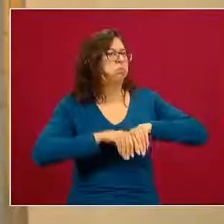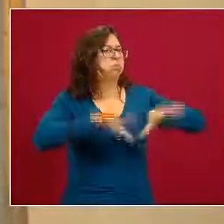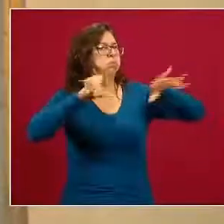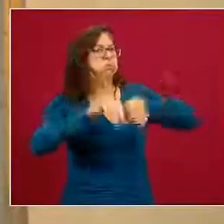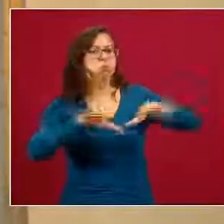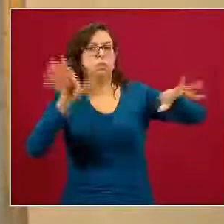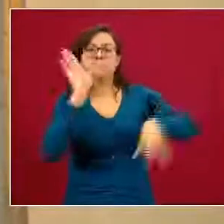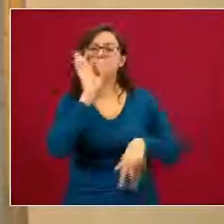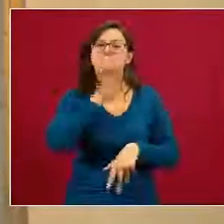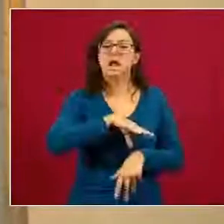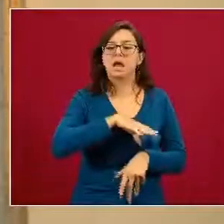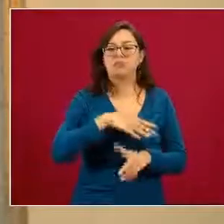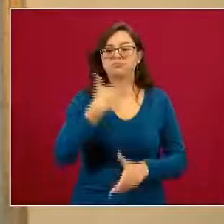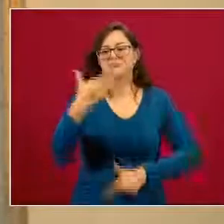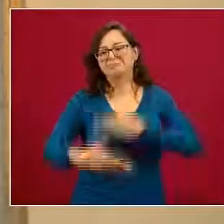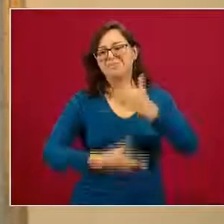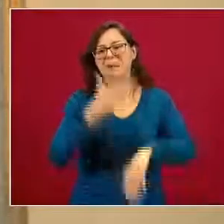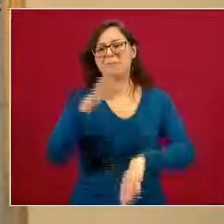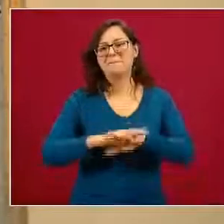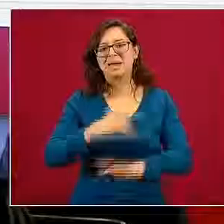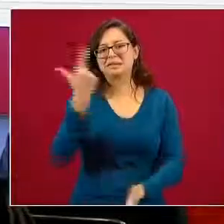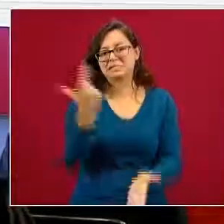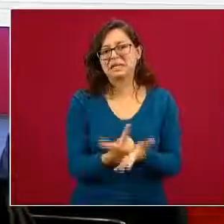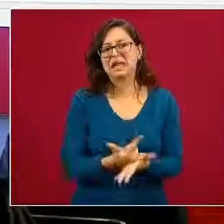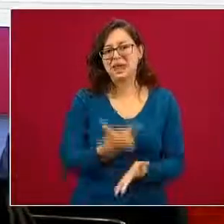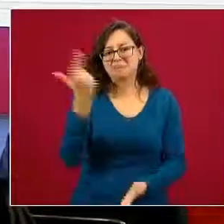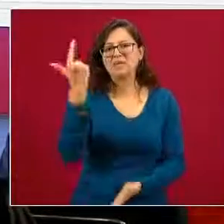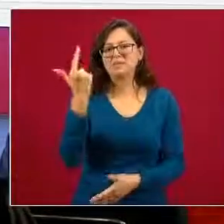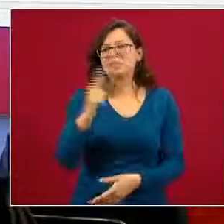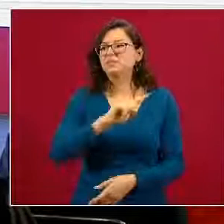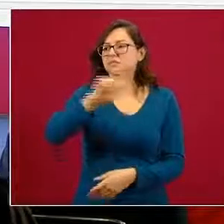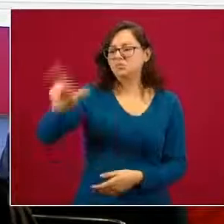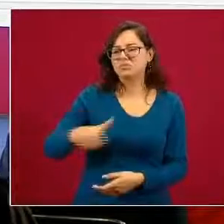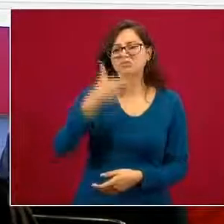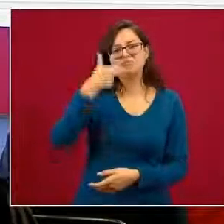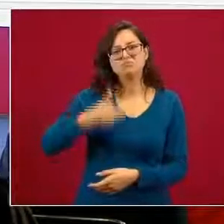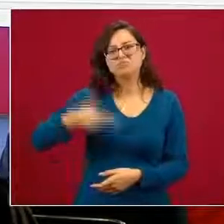puede ser un factor de riesgo para el comportamiento suicida